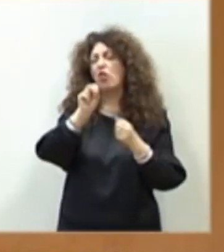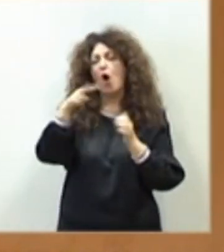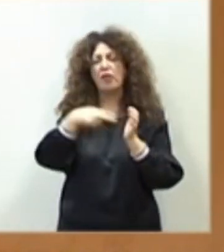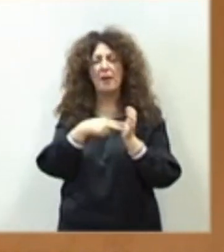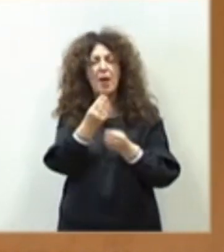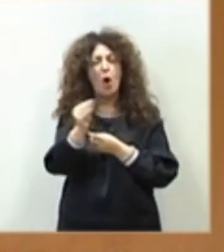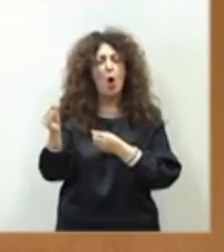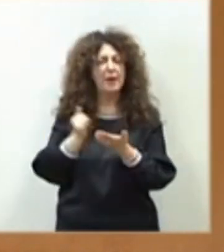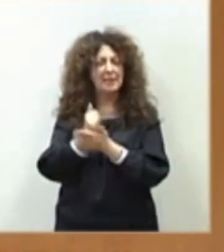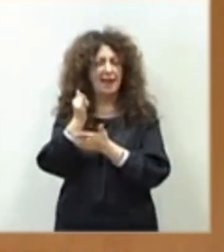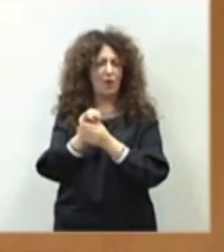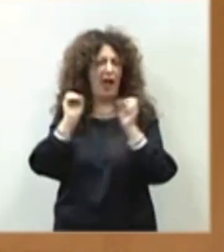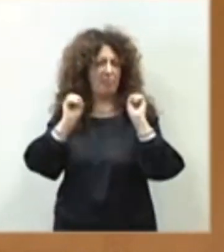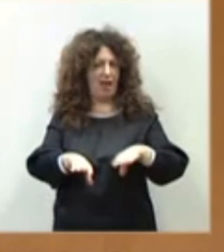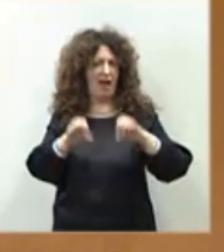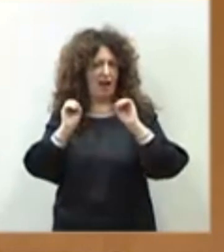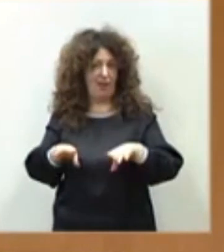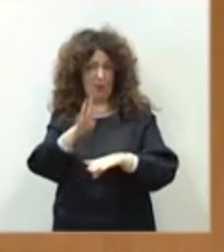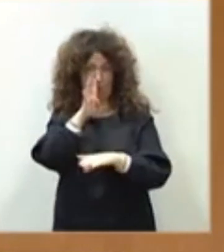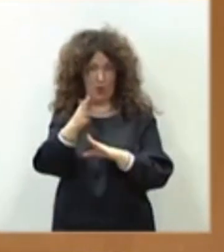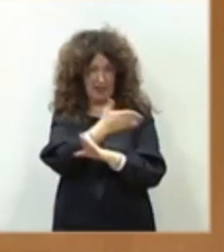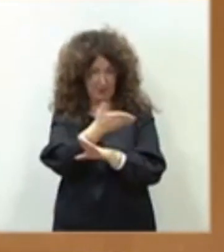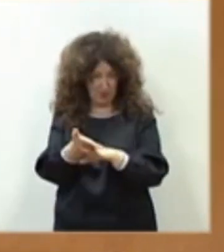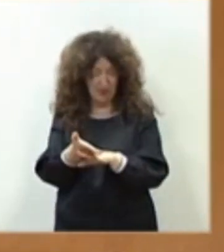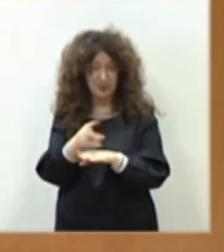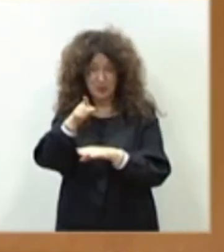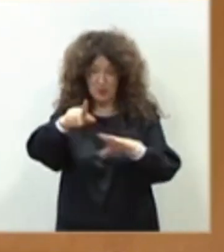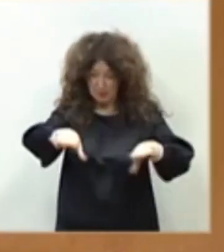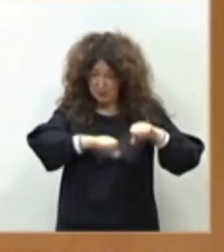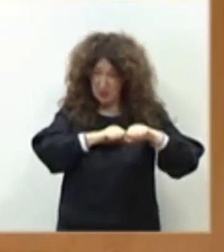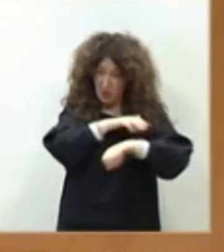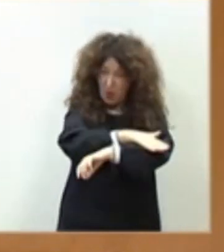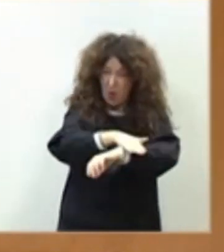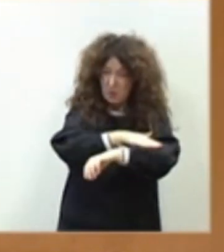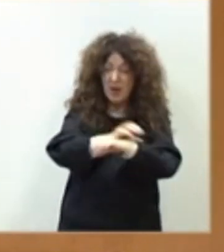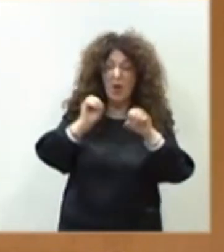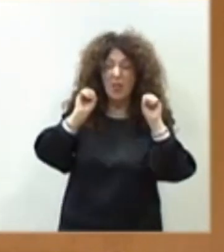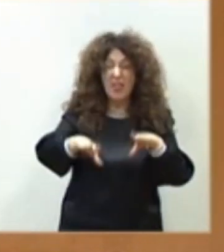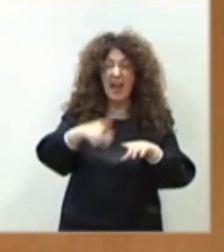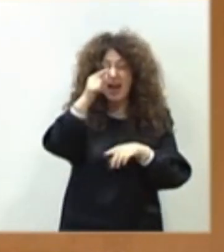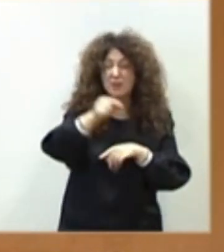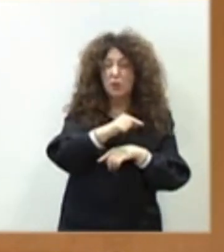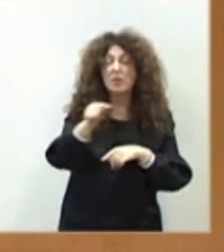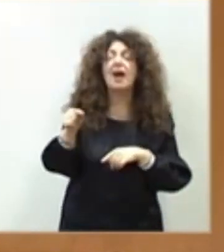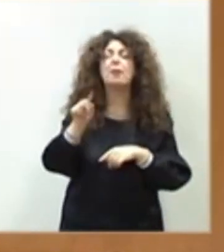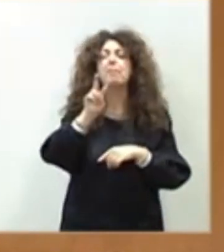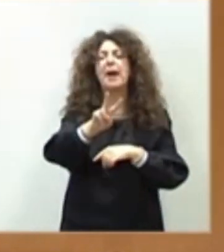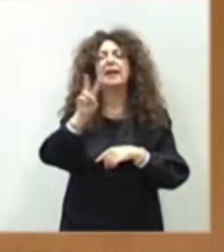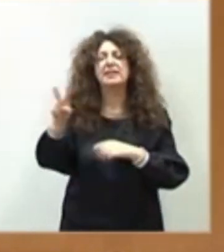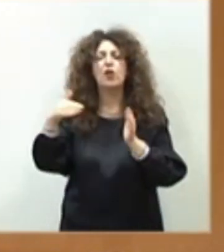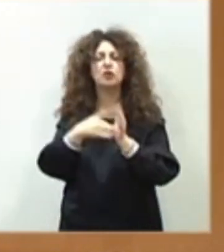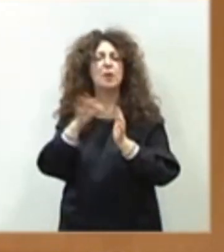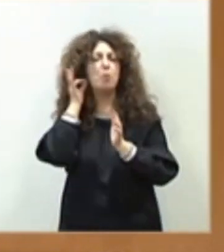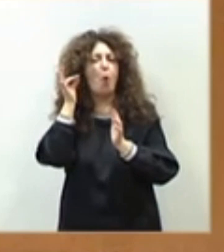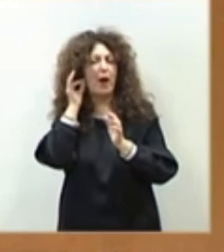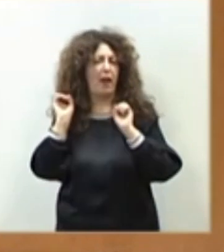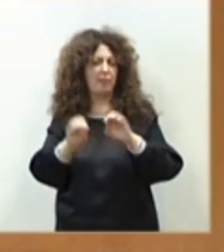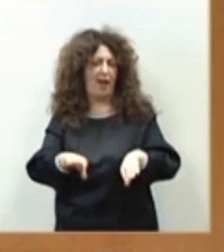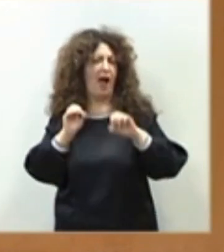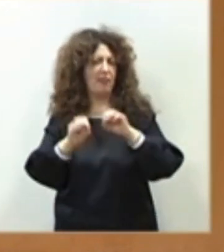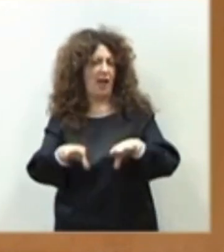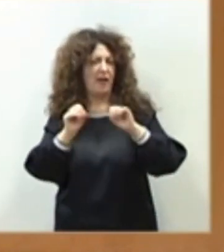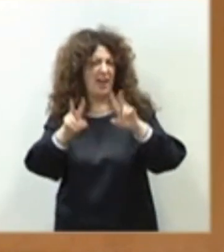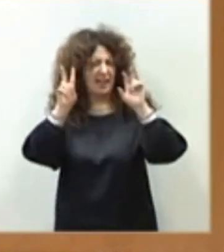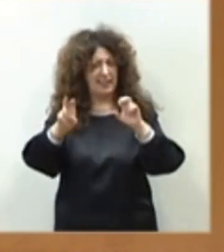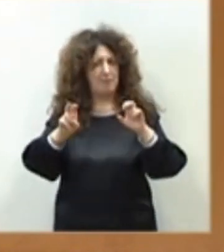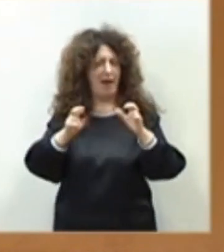Y a lo largo del tiempo que lleva usted en el gobierno, lo han dejado 22.000 mujeres. Creo que los datos ponen un